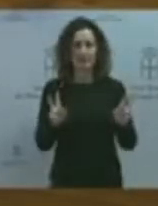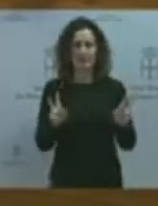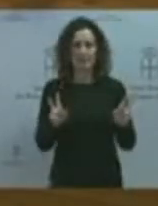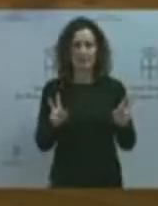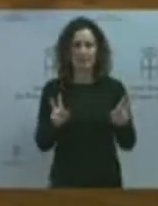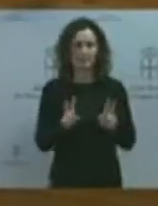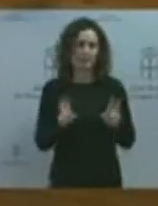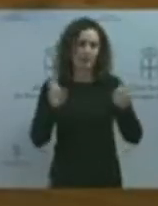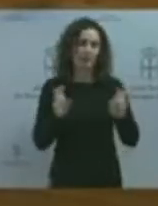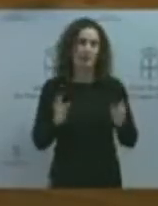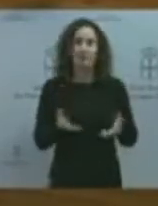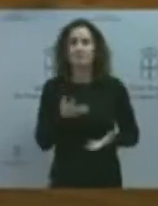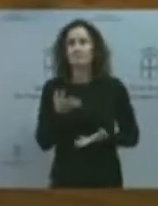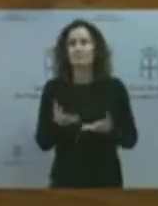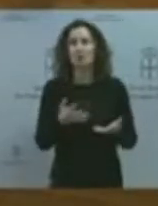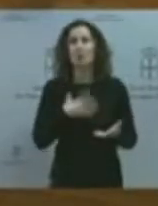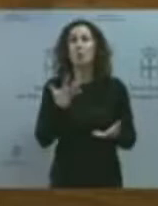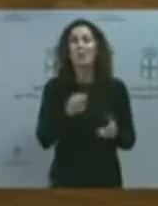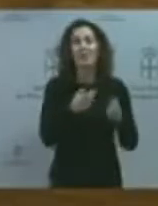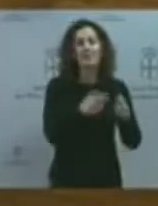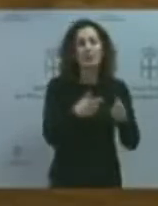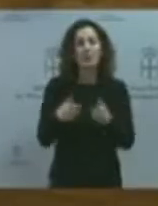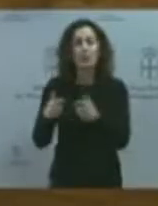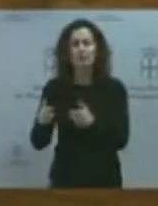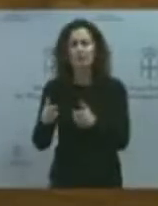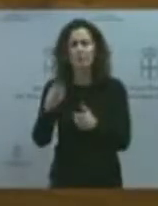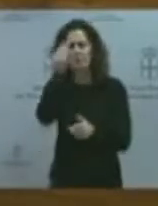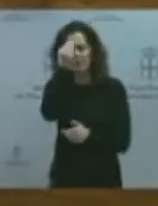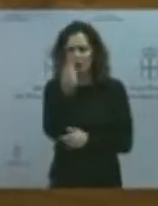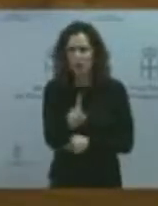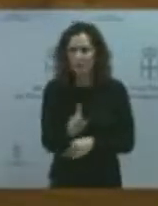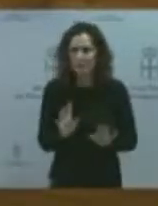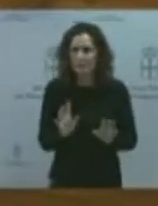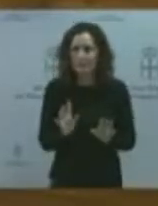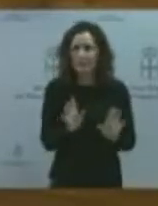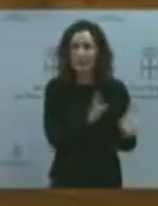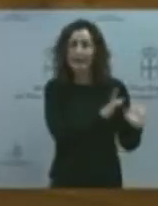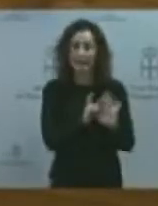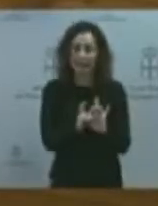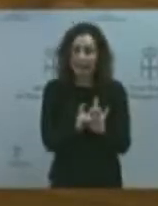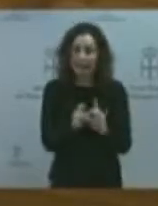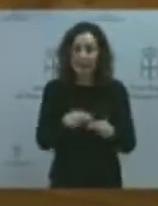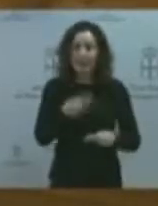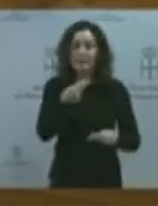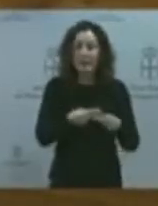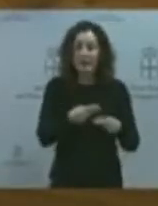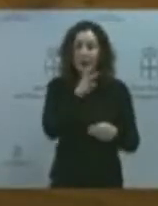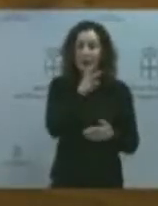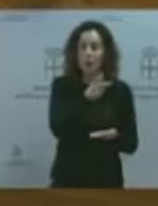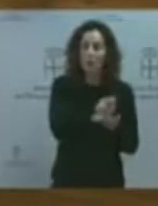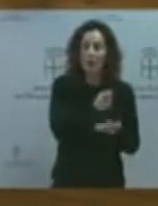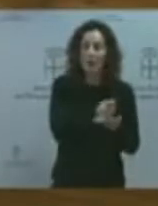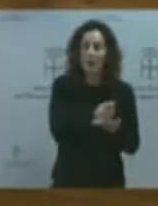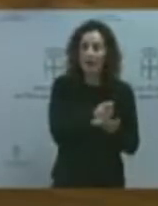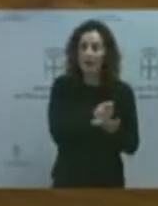actuales, parece ser que no. Esa asociación que hace de peaje del Huerna a carreteras en Galicia. No voy a entrar en ello, pero si usted cree